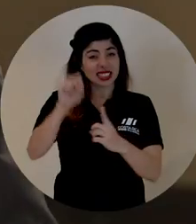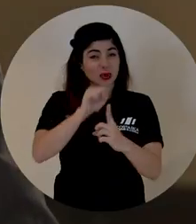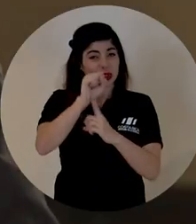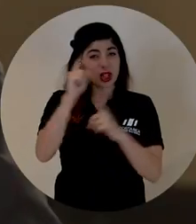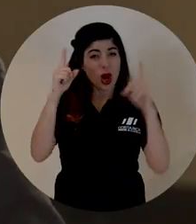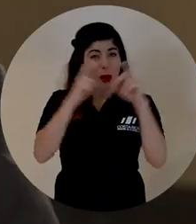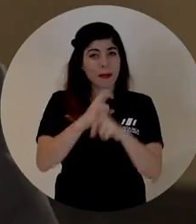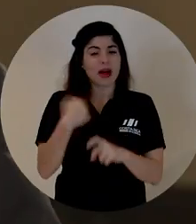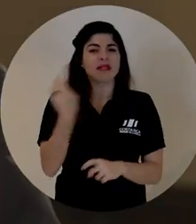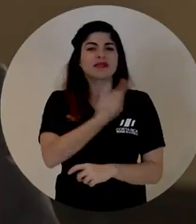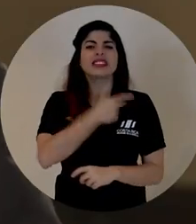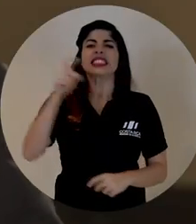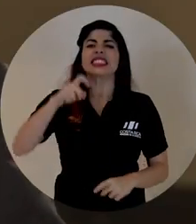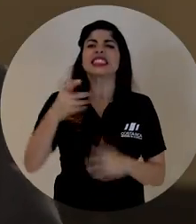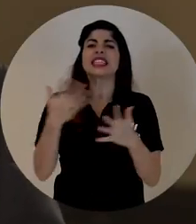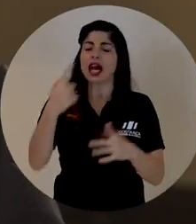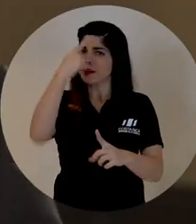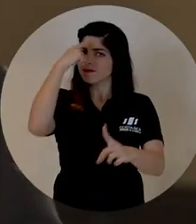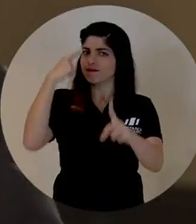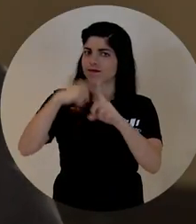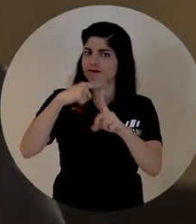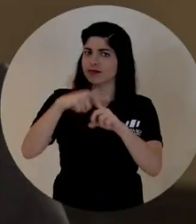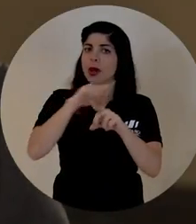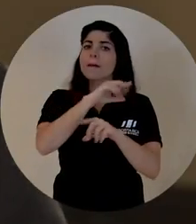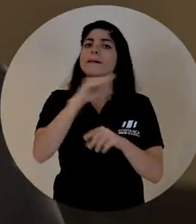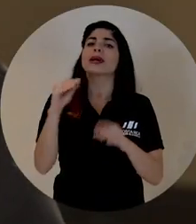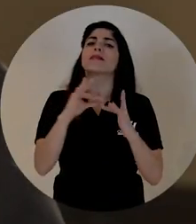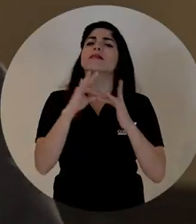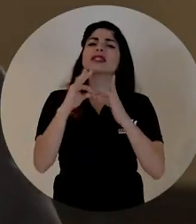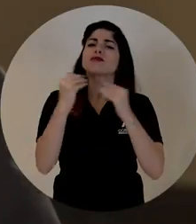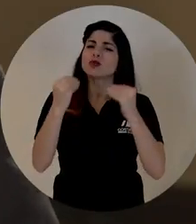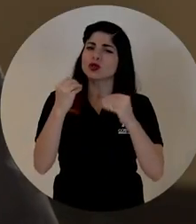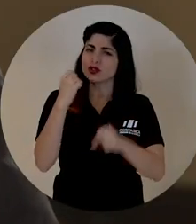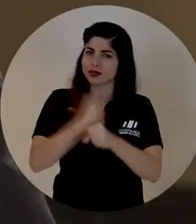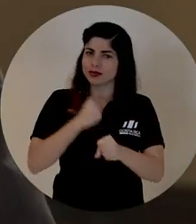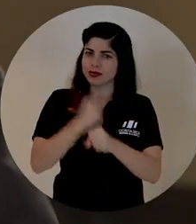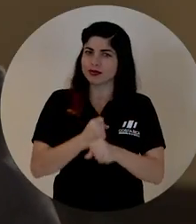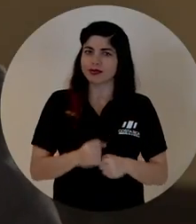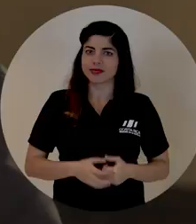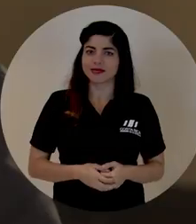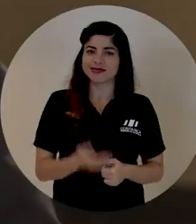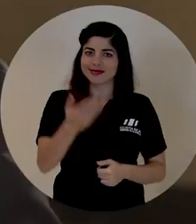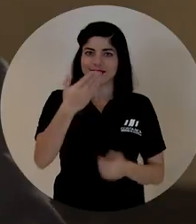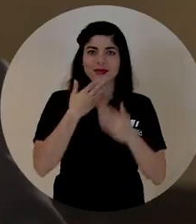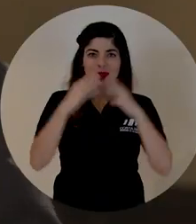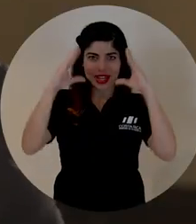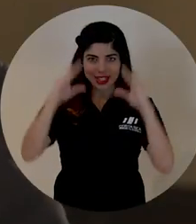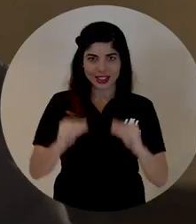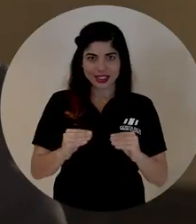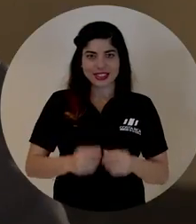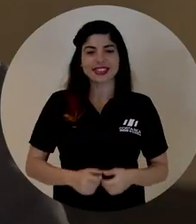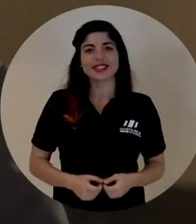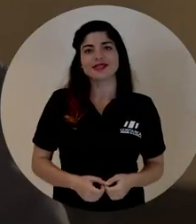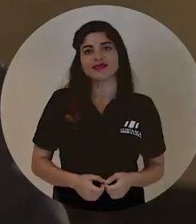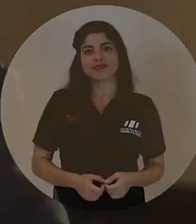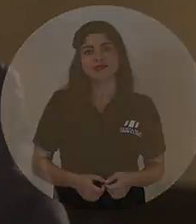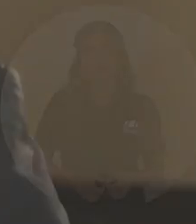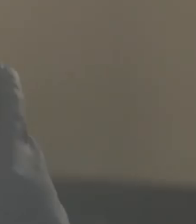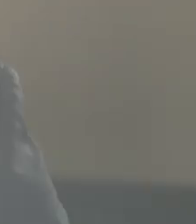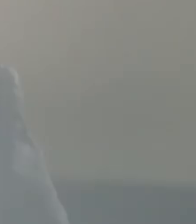ante la adversidad, lo que necesitamos es optimismo, pero sobre todo mucho trabajo. Que pasen buenas noches.